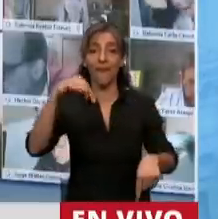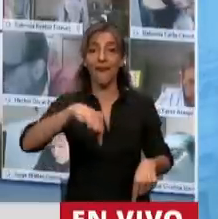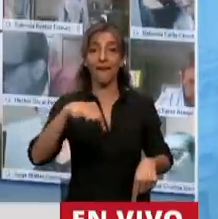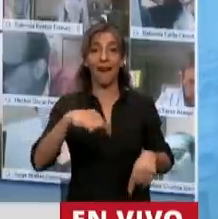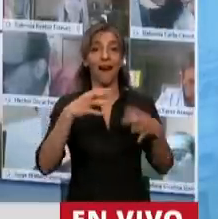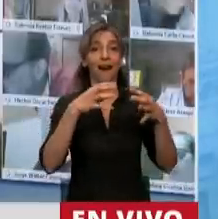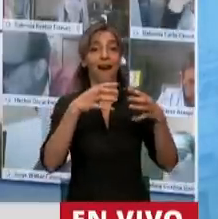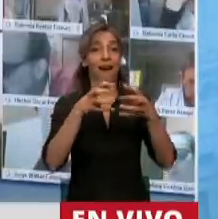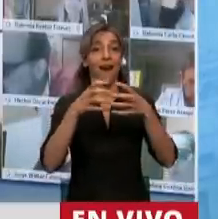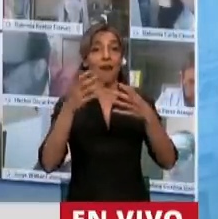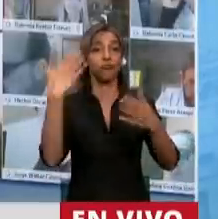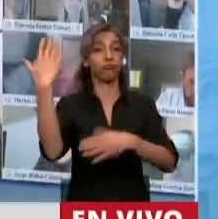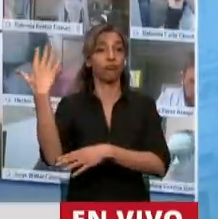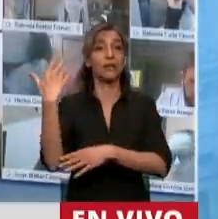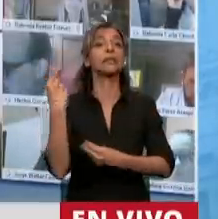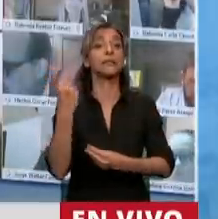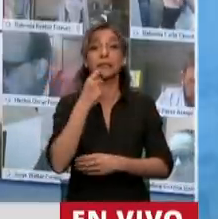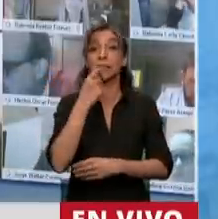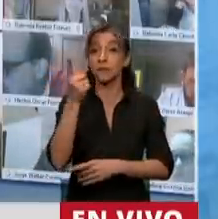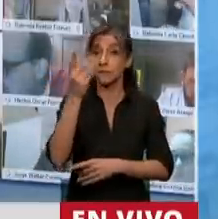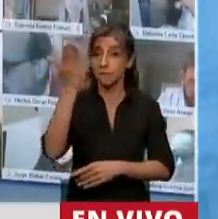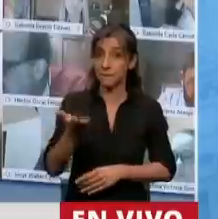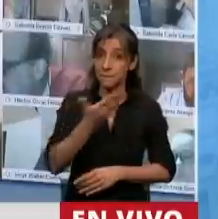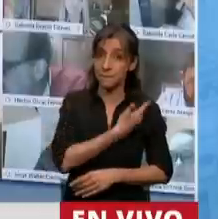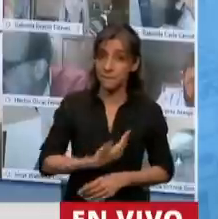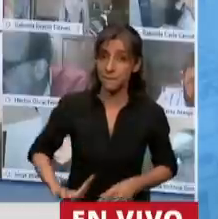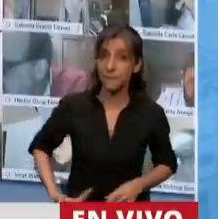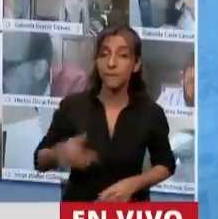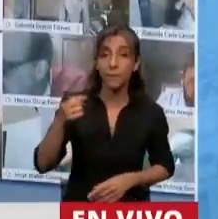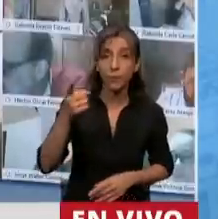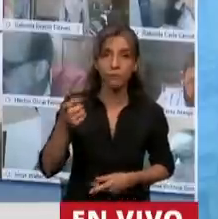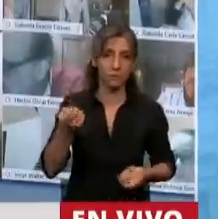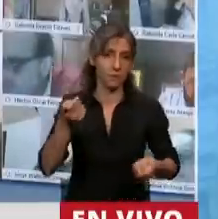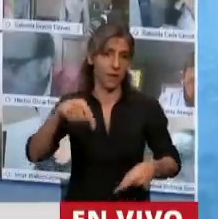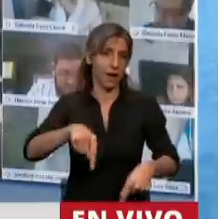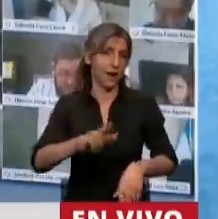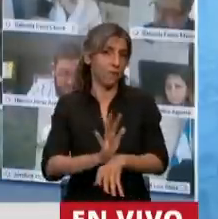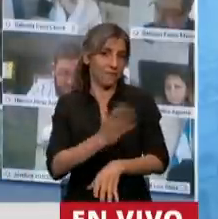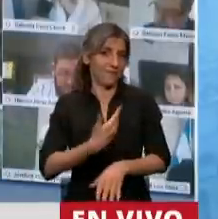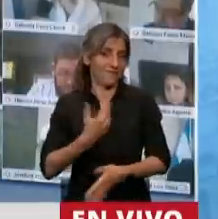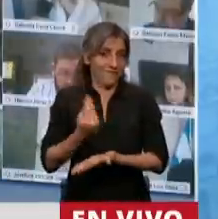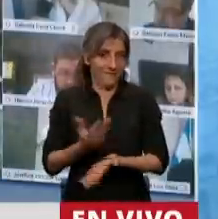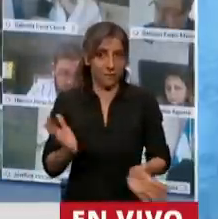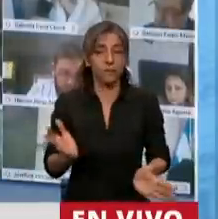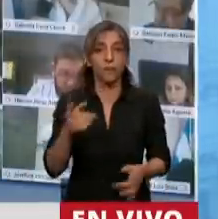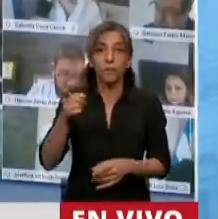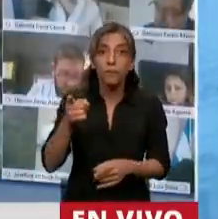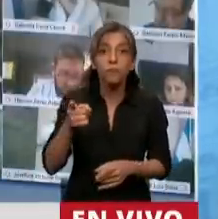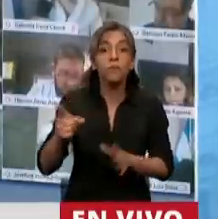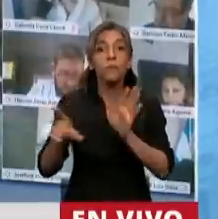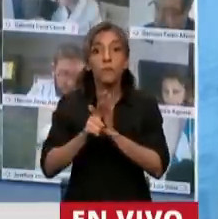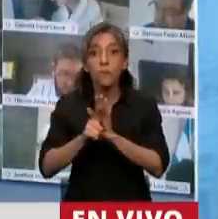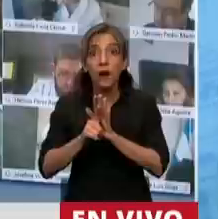como conductor de esta casa está dispuesto a respetar los acuerdos y las leyes o no está dispuesto a